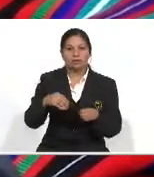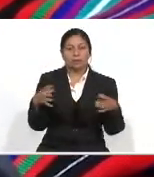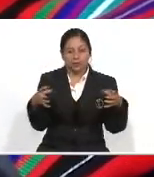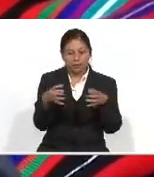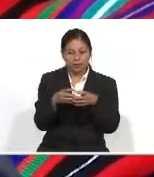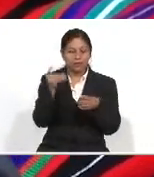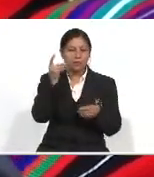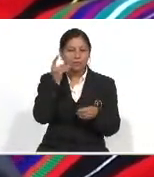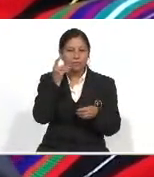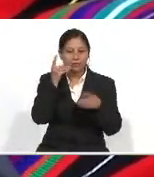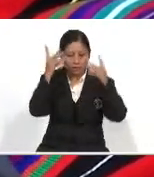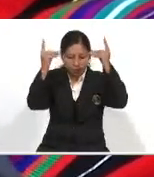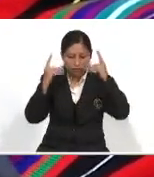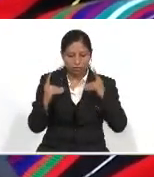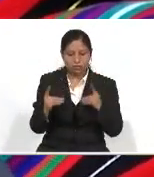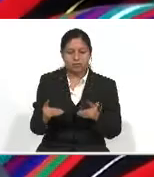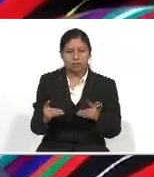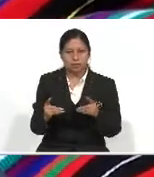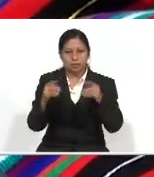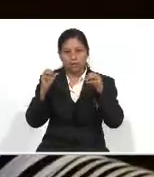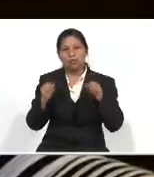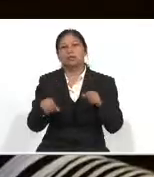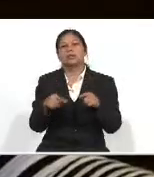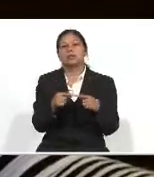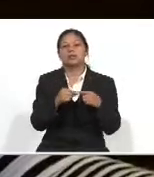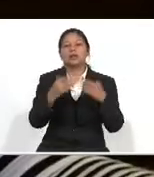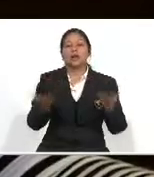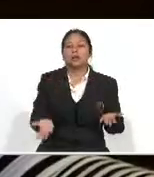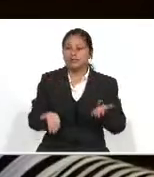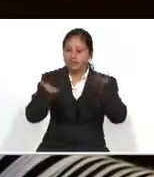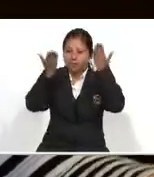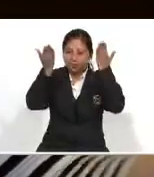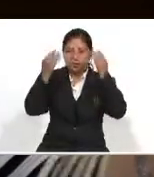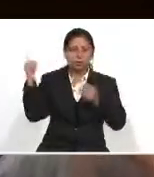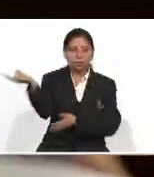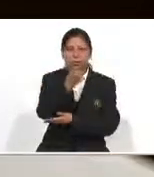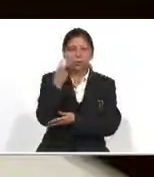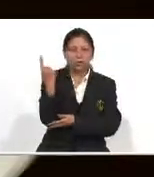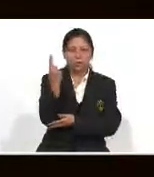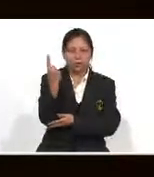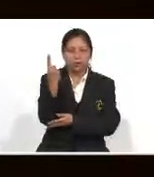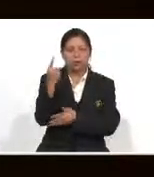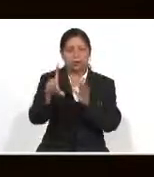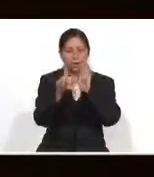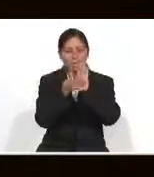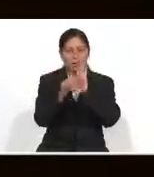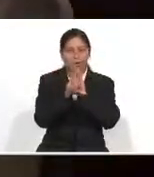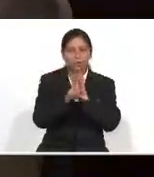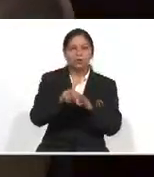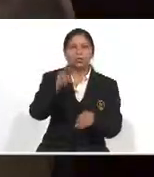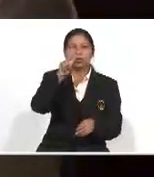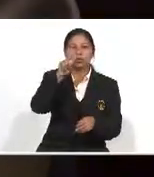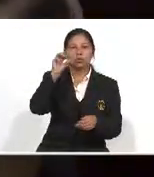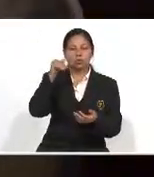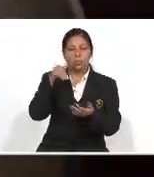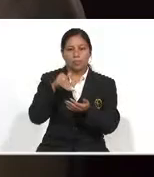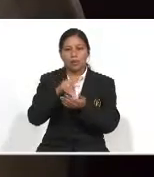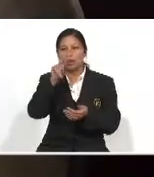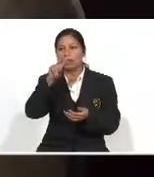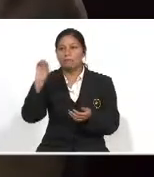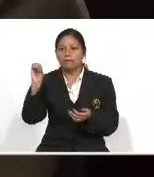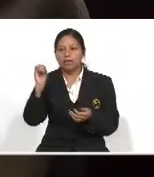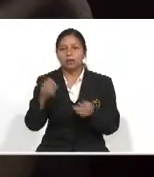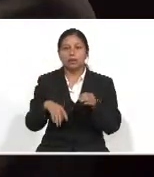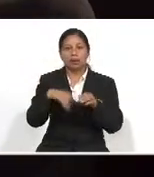Comisión Sobre Asuntos De Discapacidad Del Congreso De la República Resaltan los beneficios Y la importancia Del decreto legislativo 3-2020 Que dio vida A la ley Que